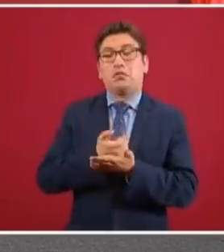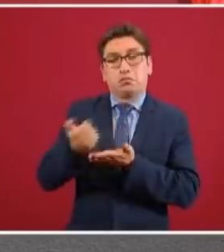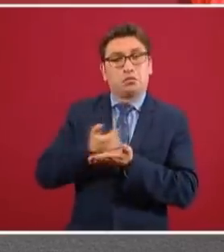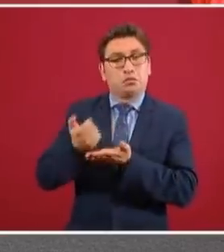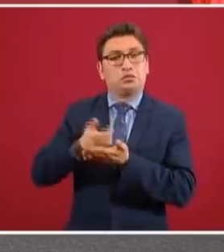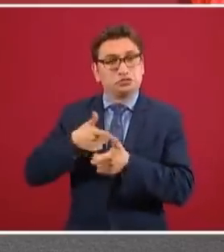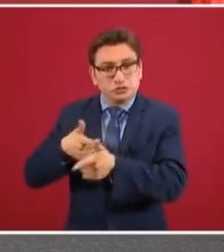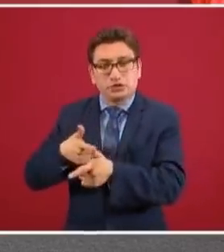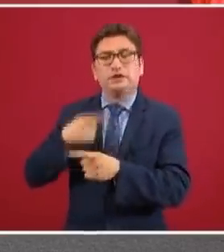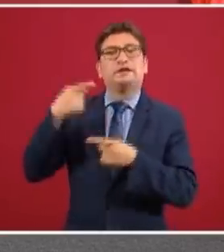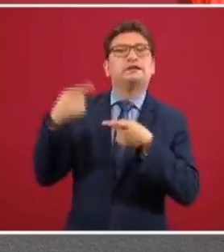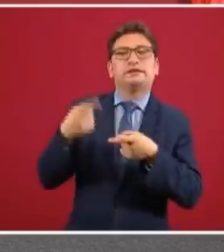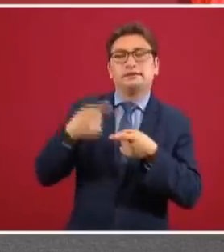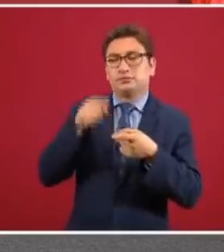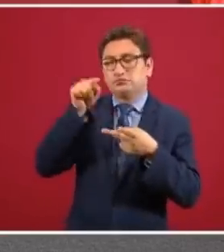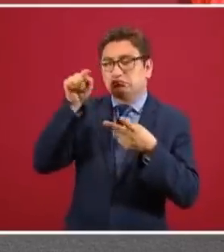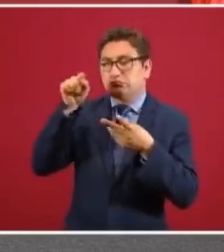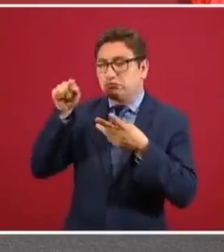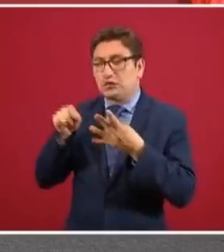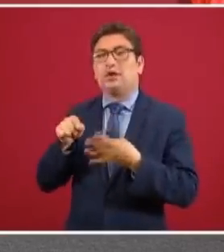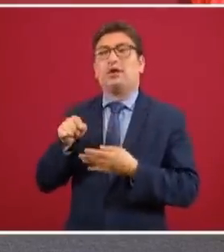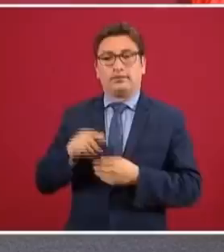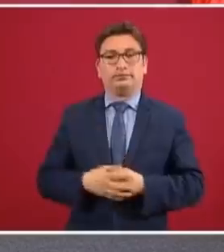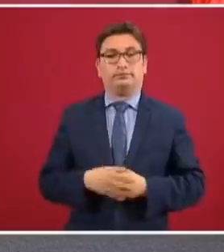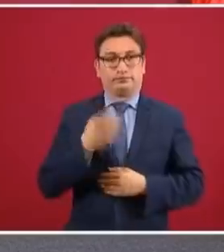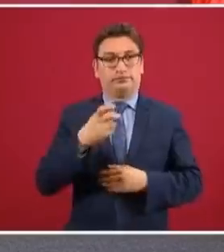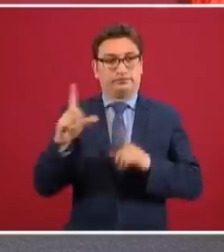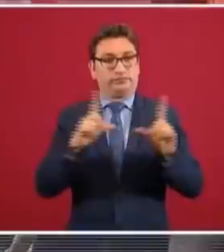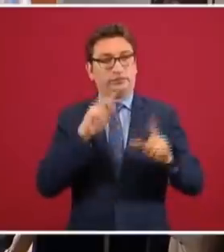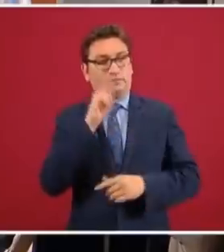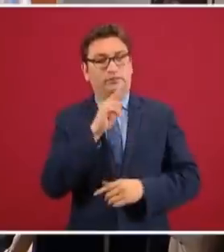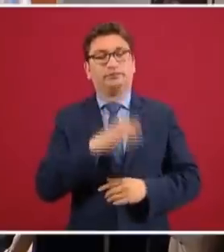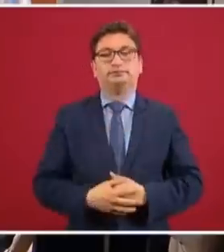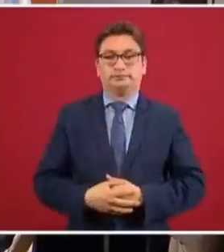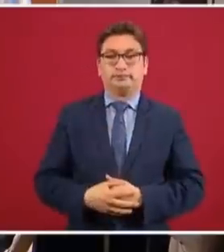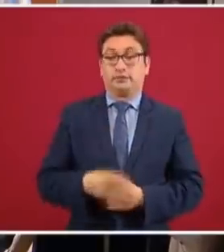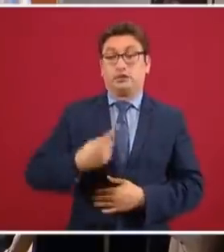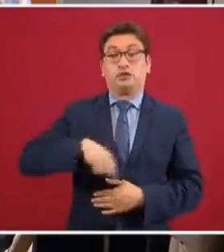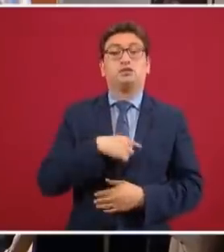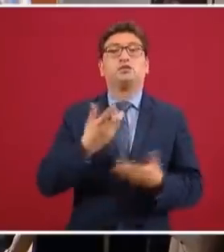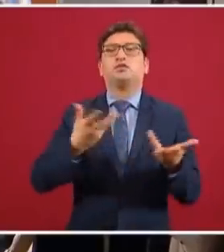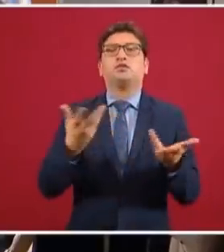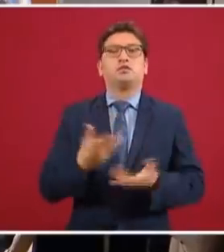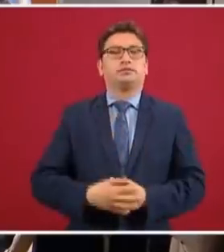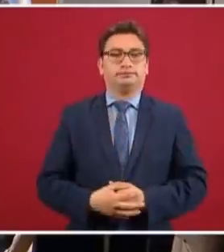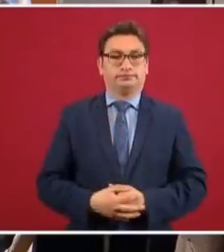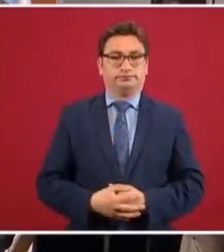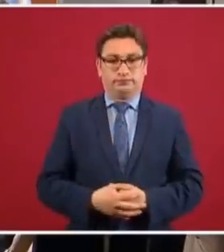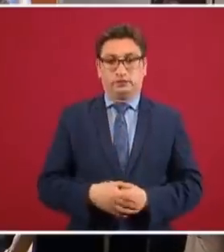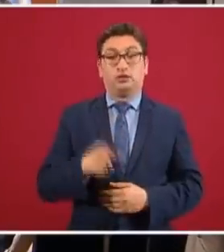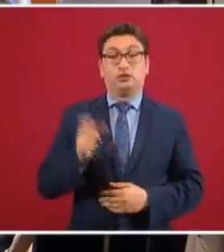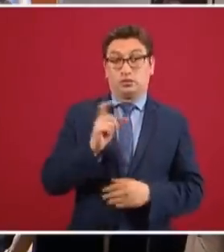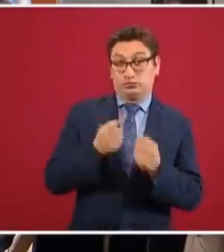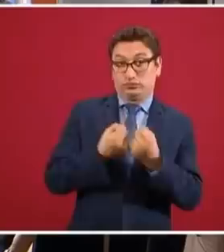de baja. En ese sentido, lo que hicimos en el Seguro Social